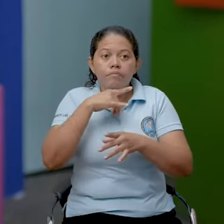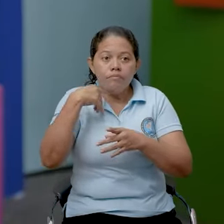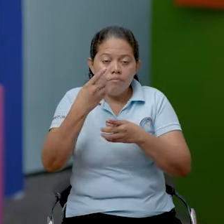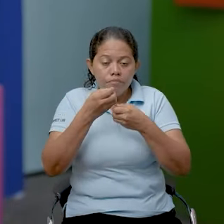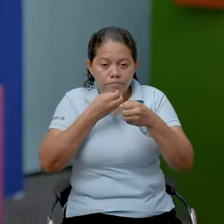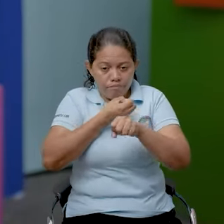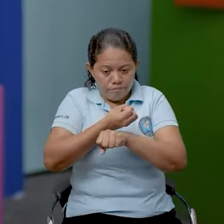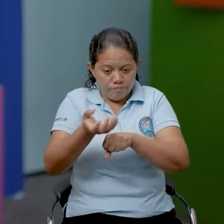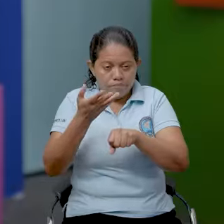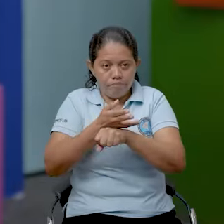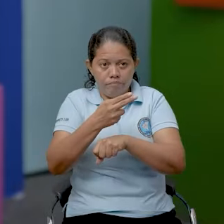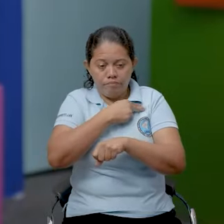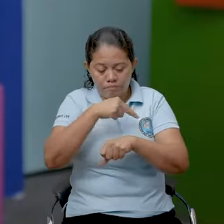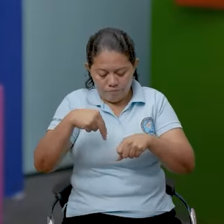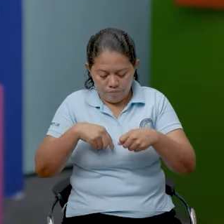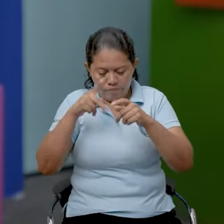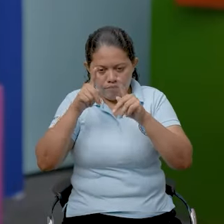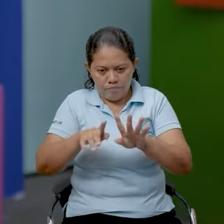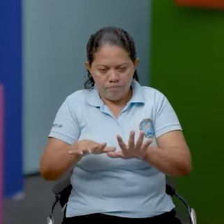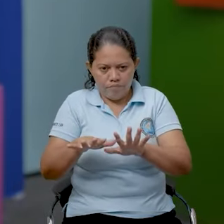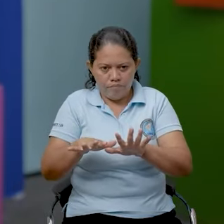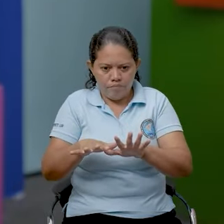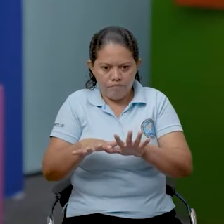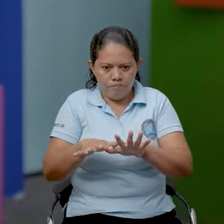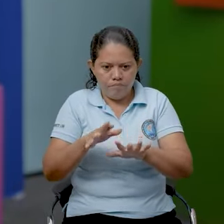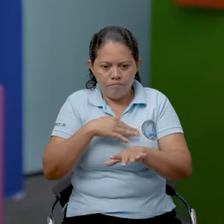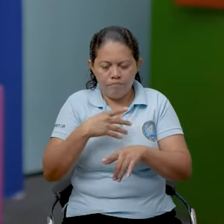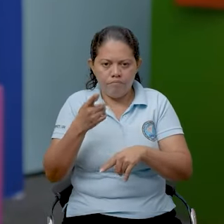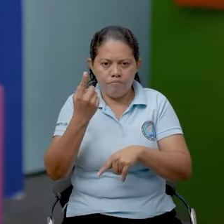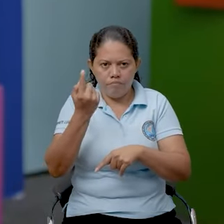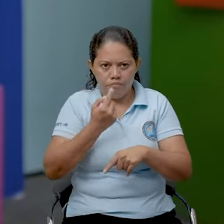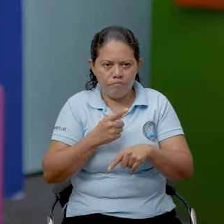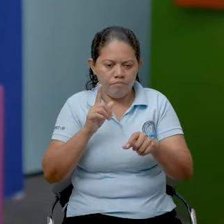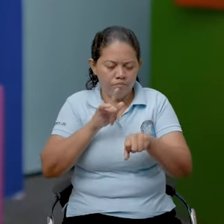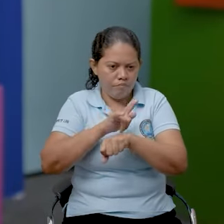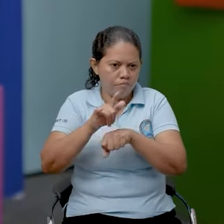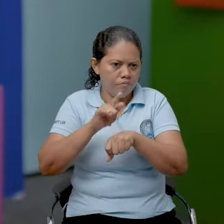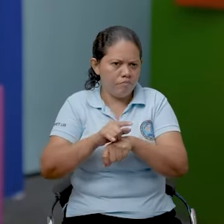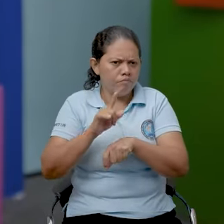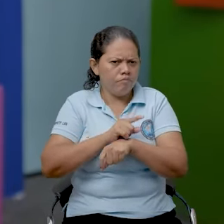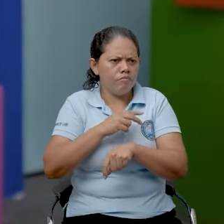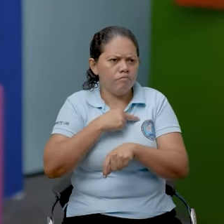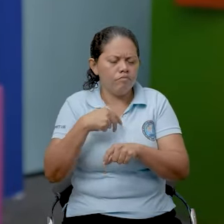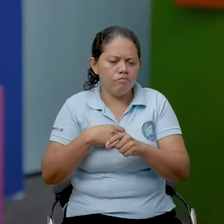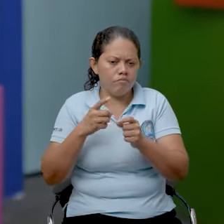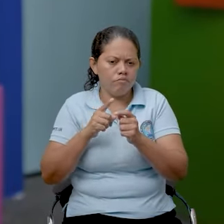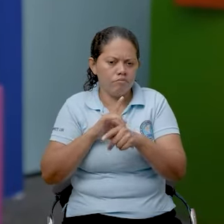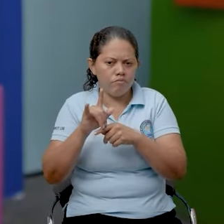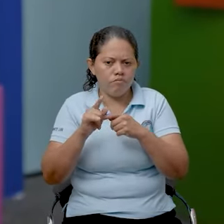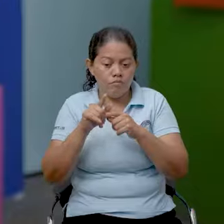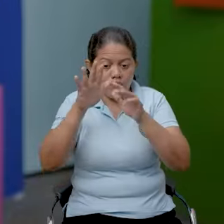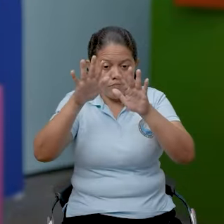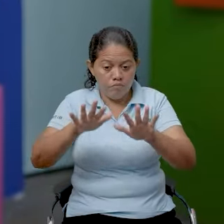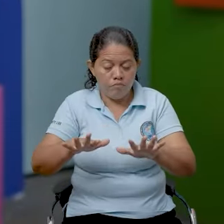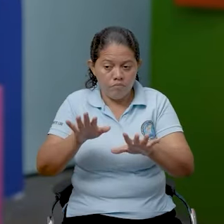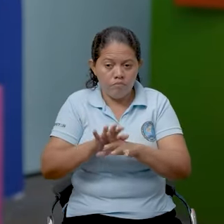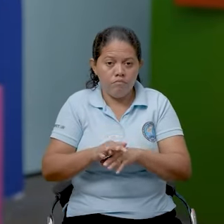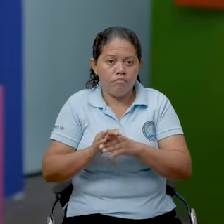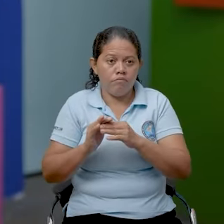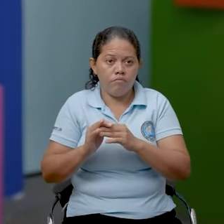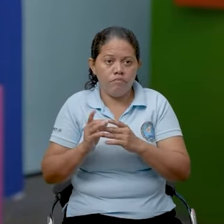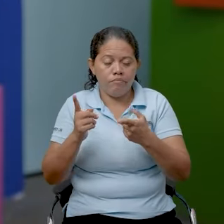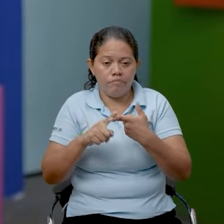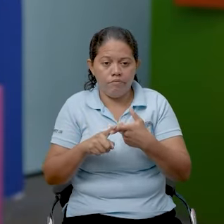le decía, nosotros vamos a estar, ustedes nos van a encontrar desde las